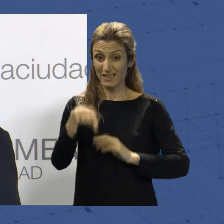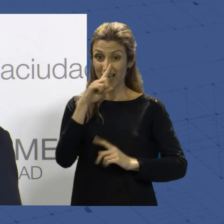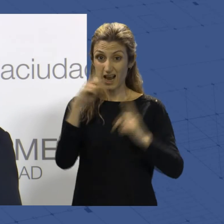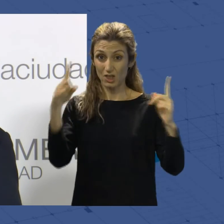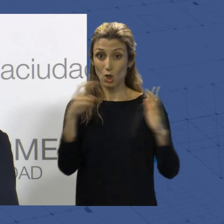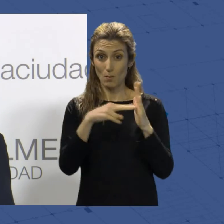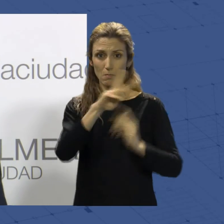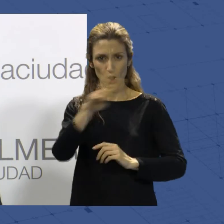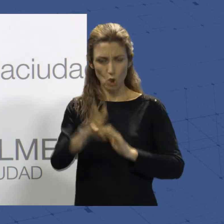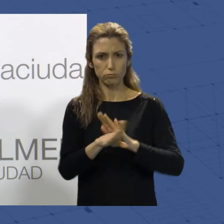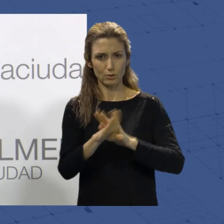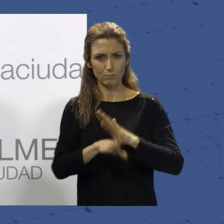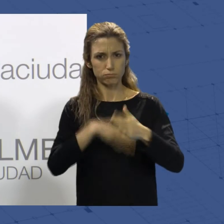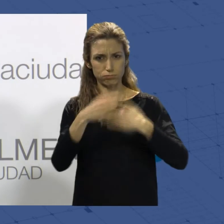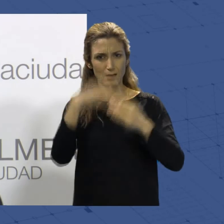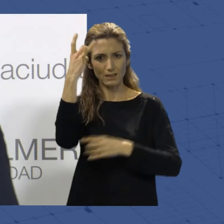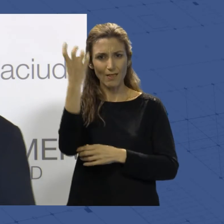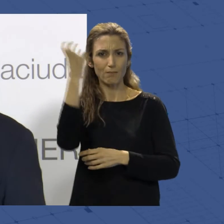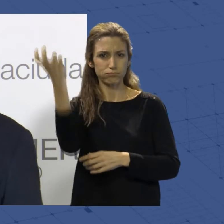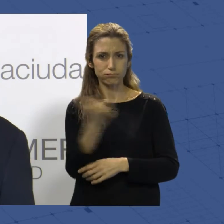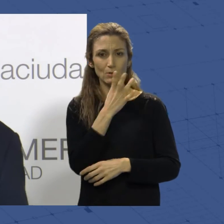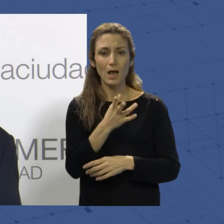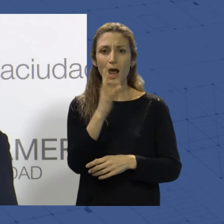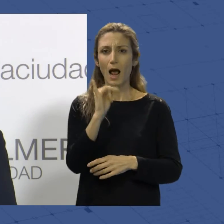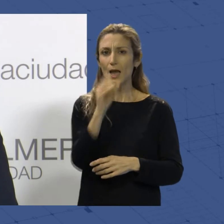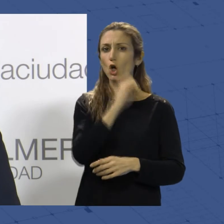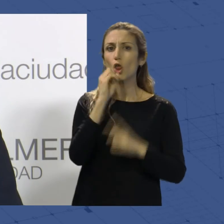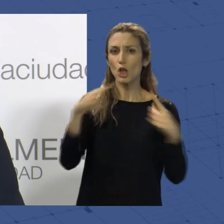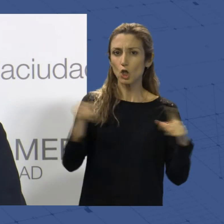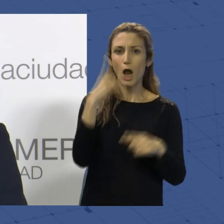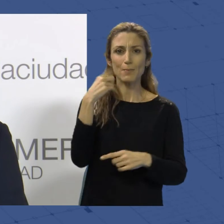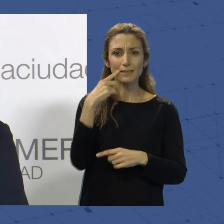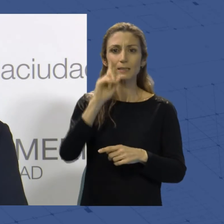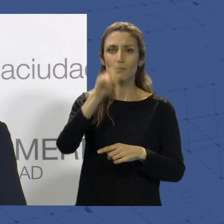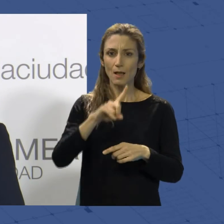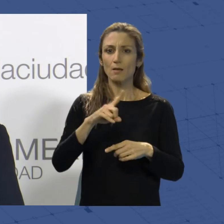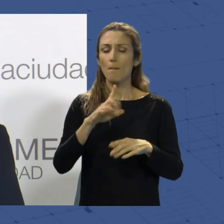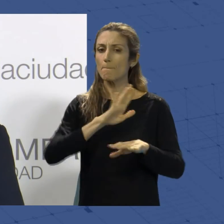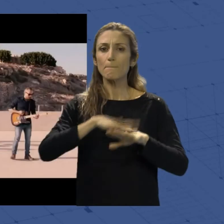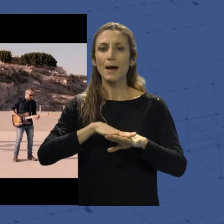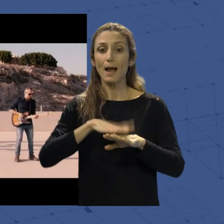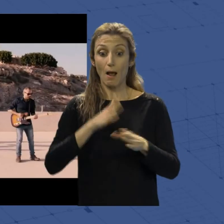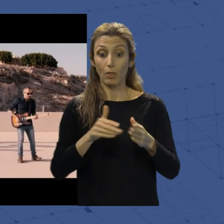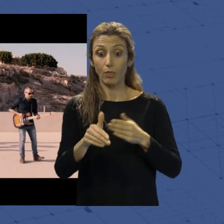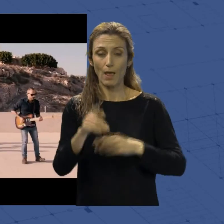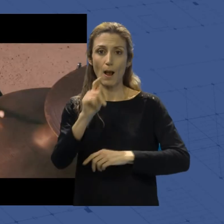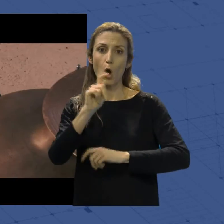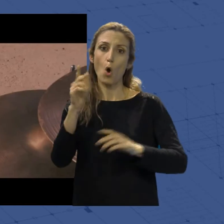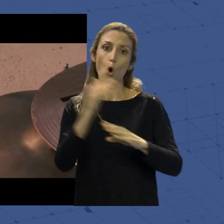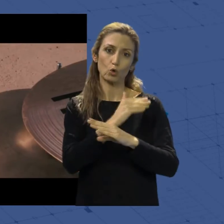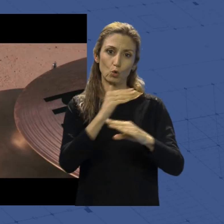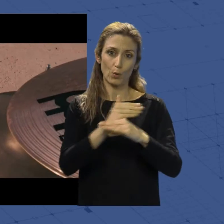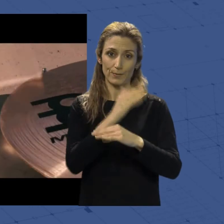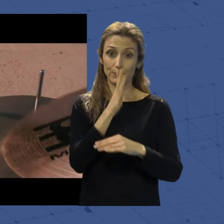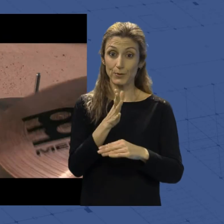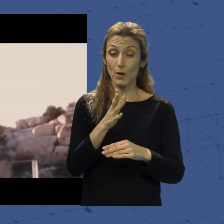De hecho, ya os puedo confirmar que tenemos conciertos almerienses cerrados incluso para el mes de octubre. El primero en abrir boca